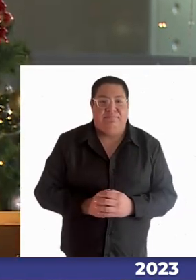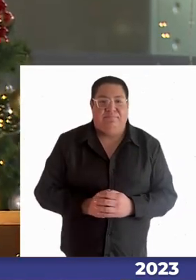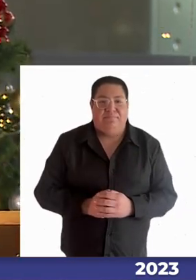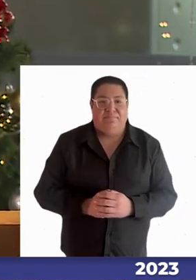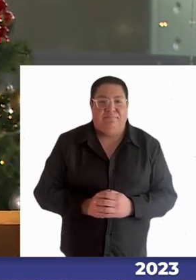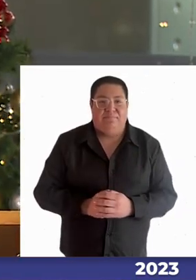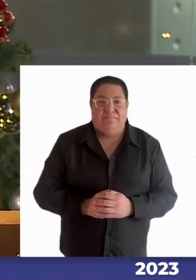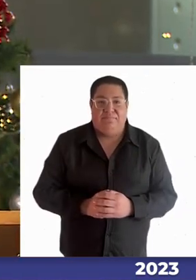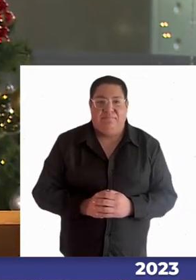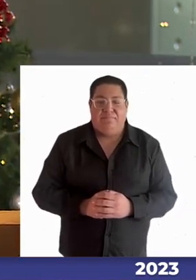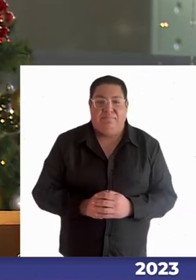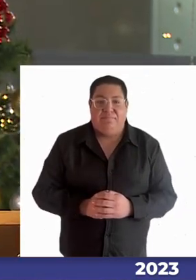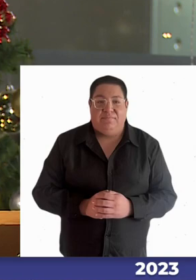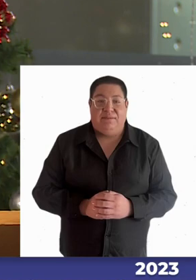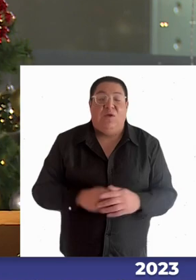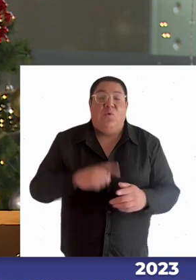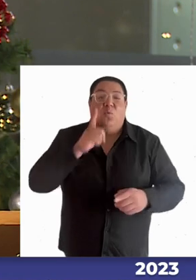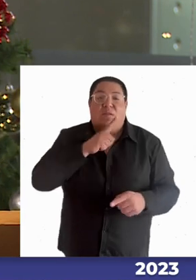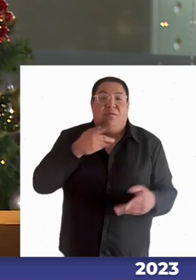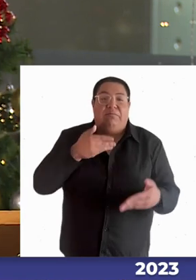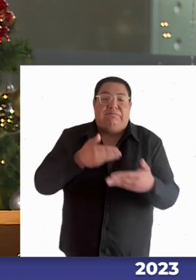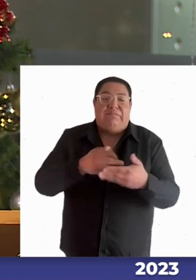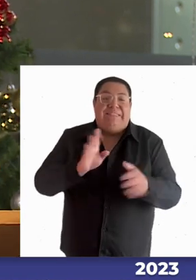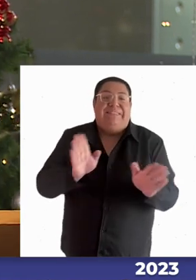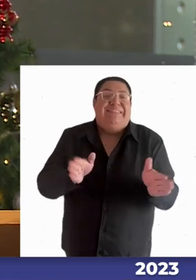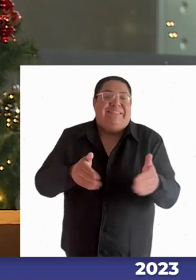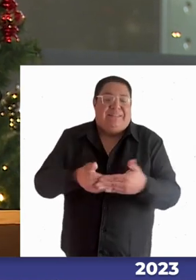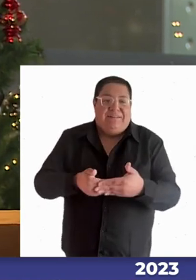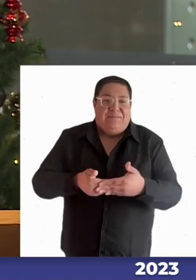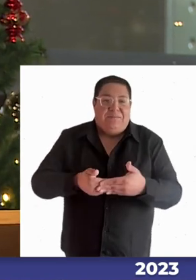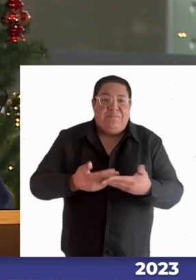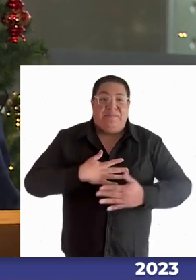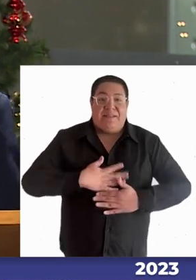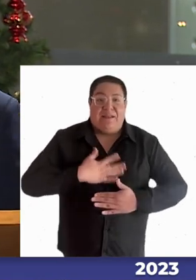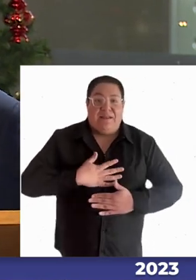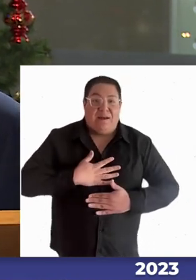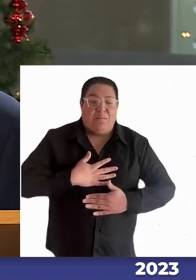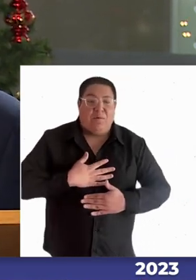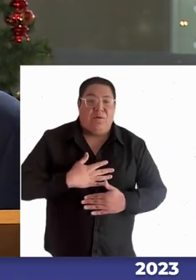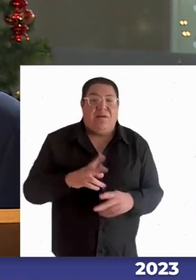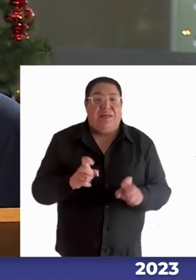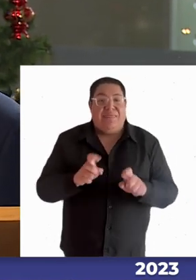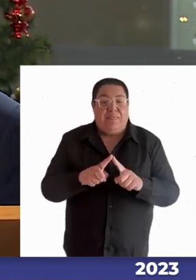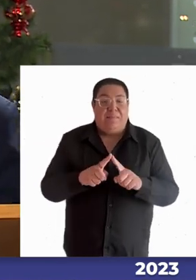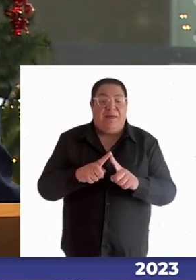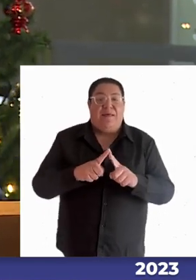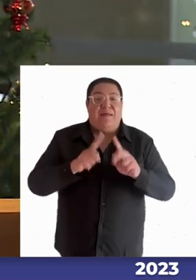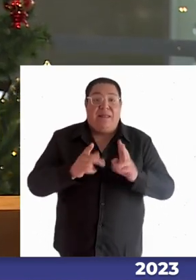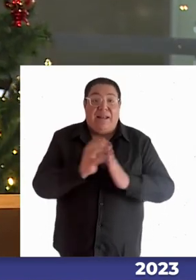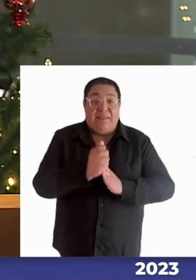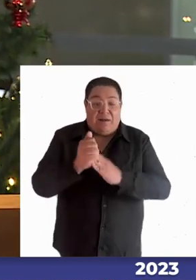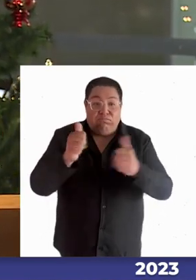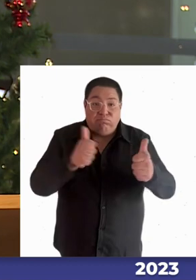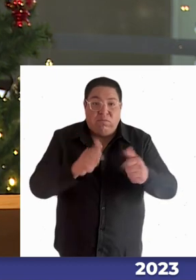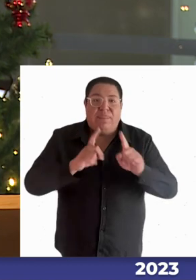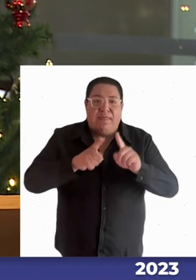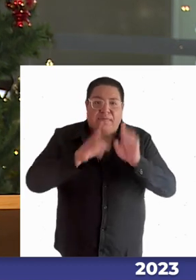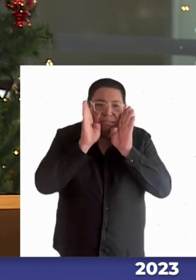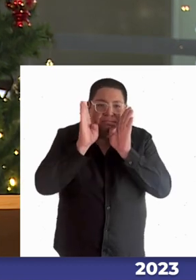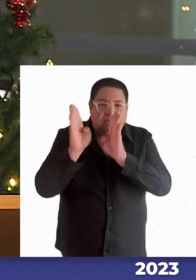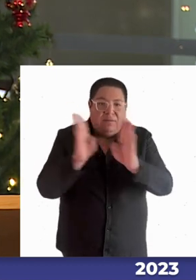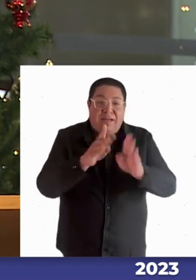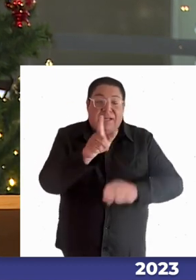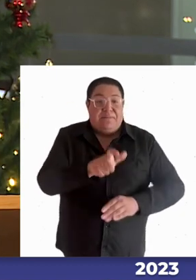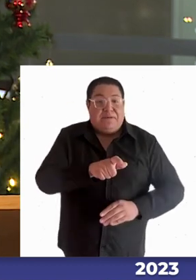concluido este diálogo mira para liderar bien hay que escuchar bien y eso lo hemos conversado con las senadoras y con los